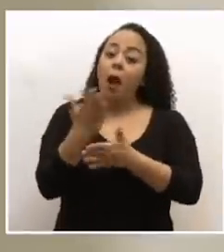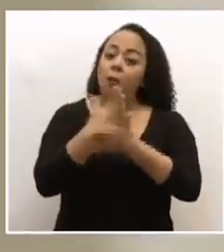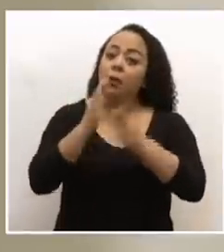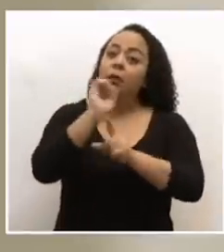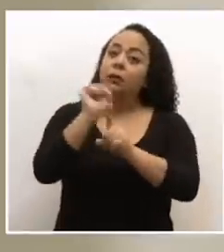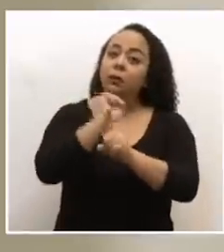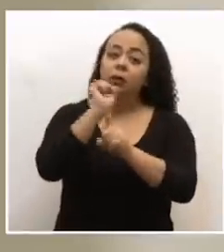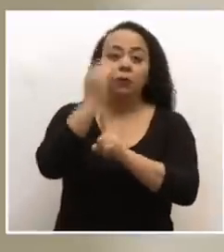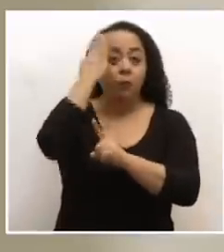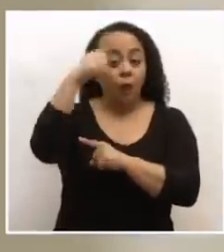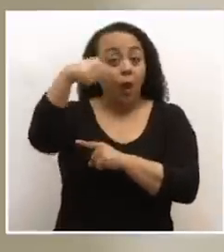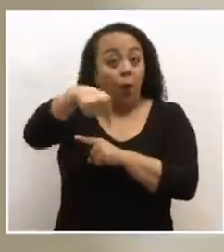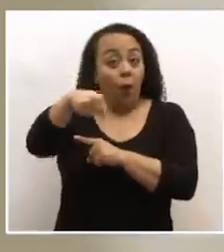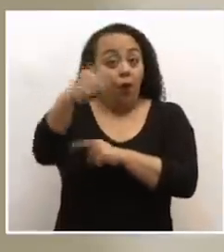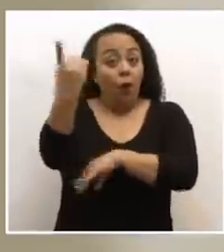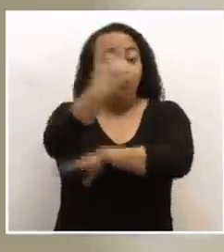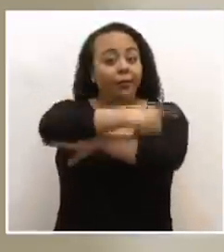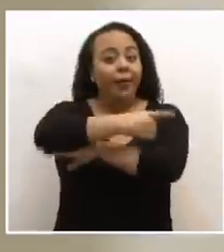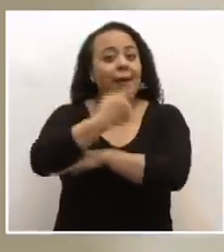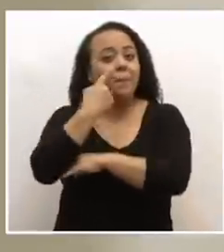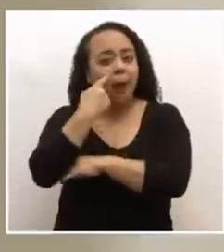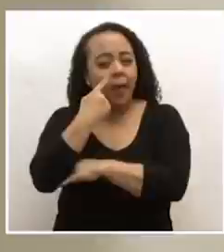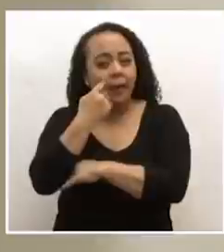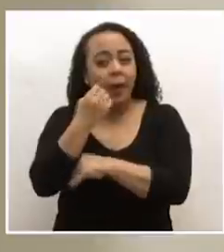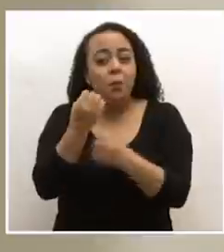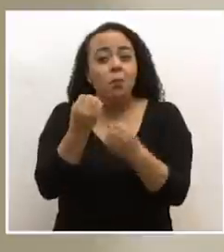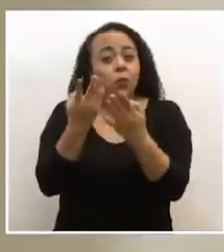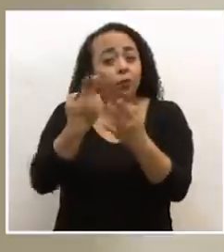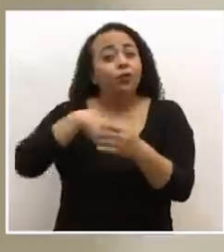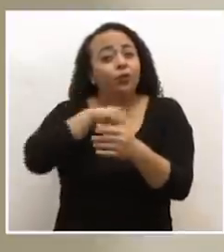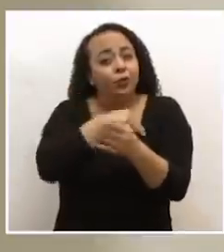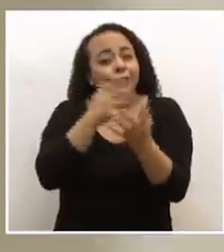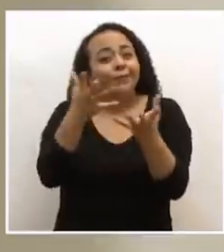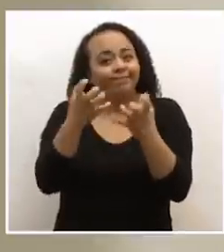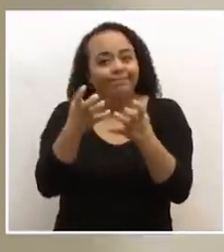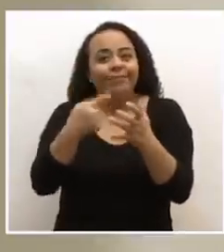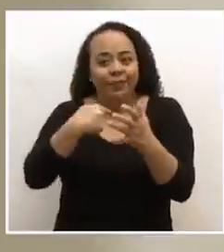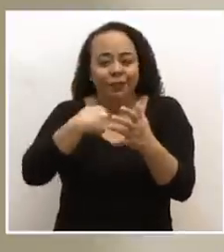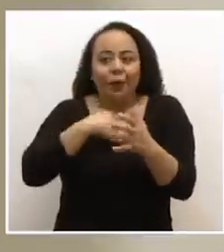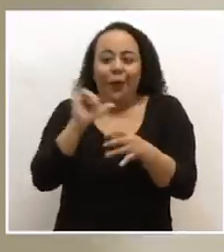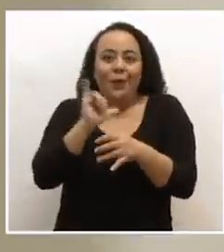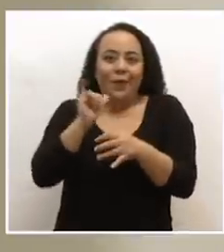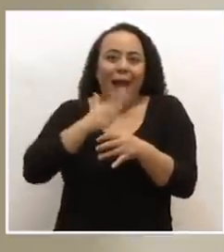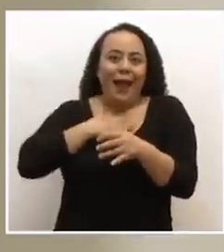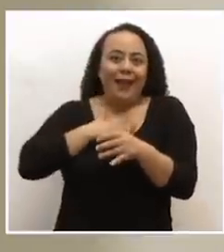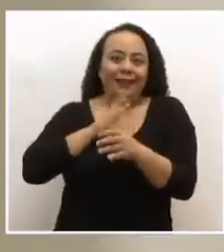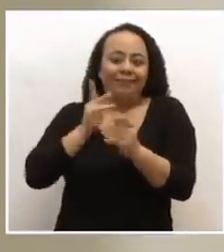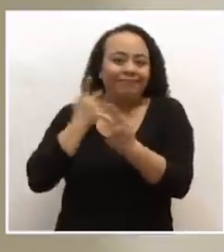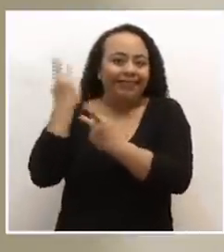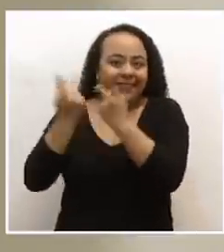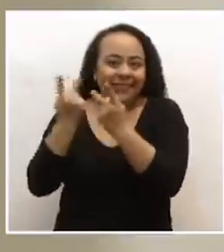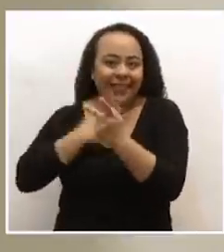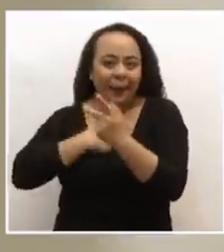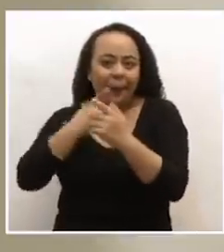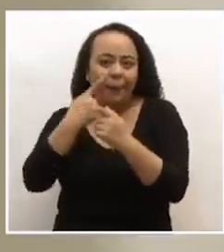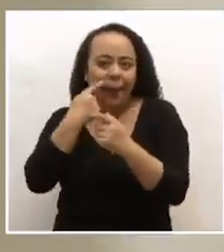por ejemplo el día de hoy, día del padre en que muchos deseamos, incluido mi persona, ir a visitar a mi padre,